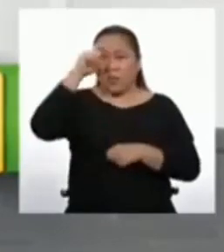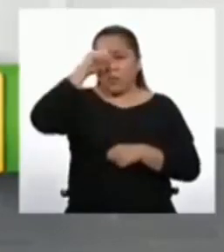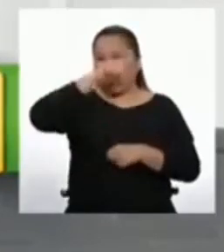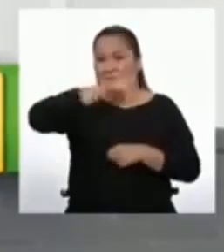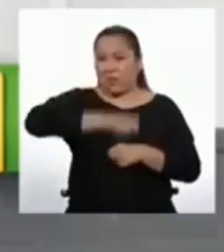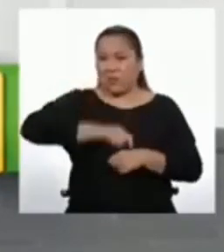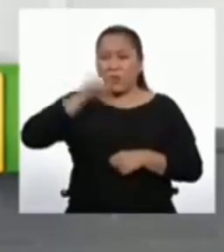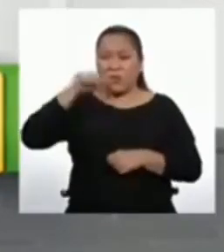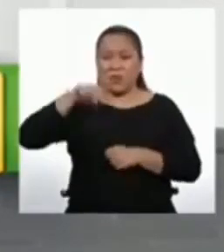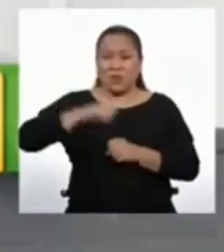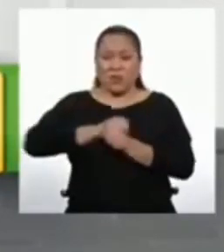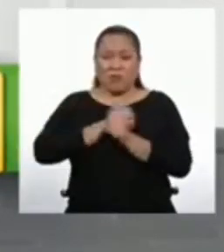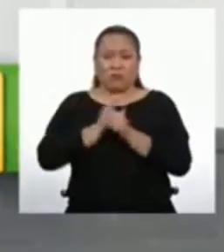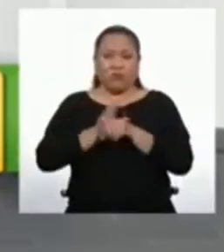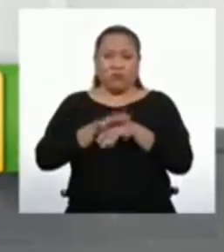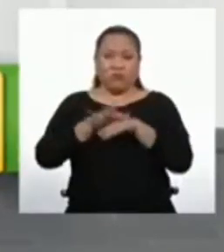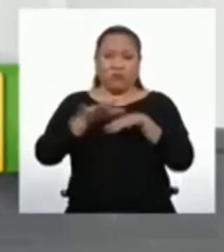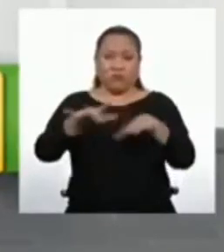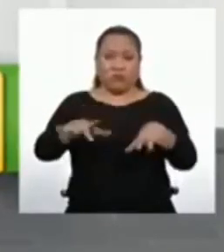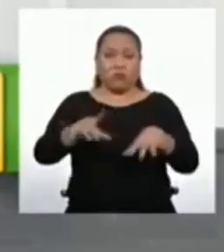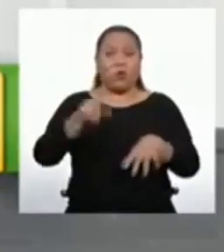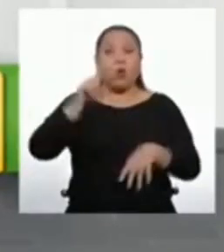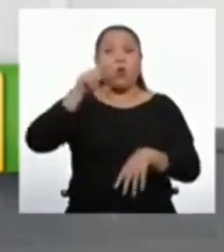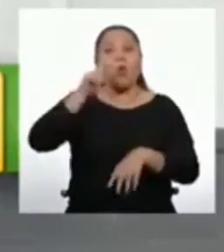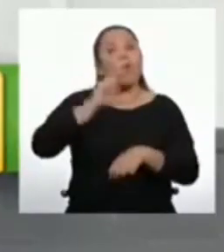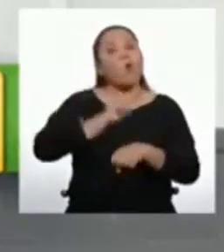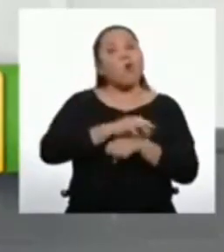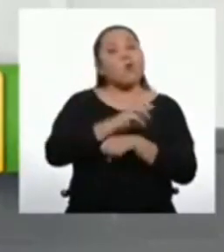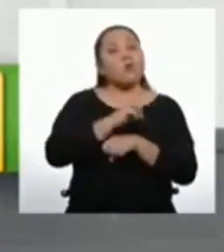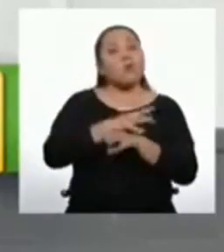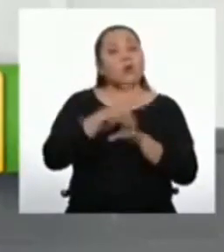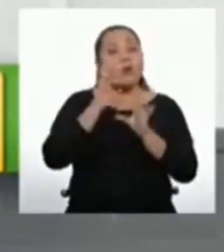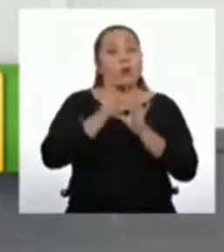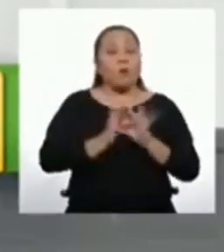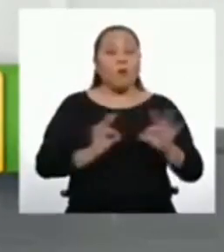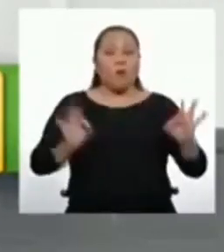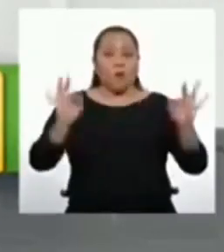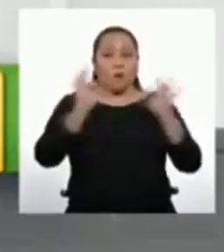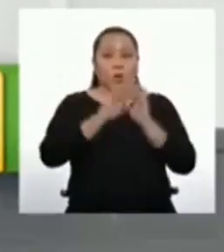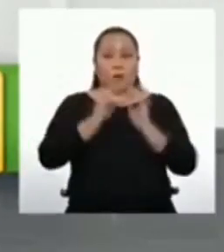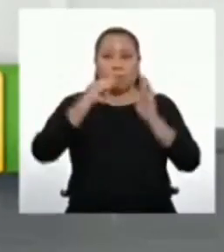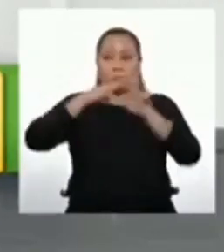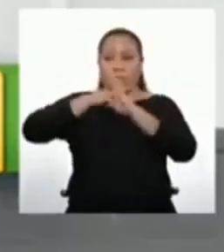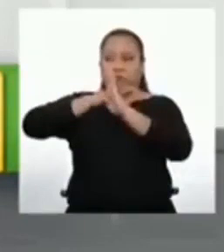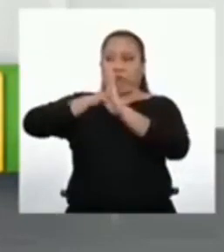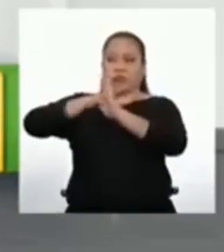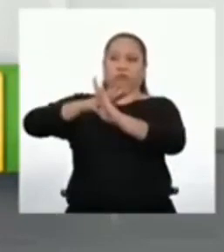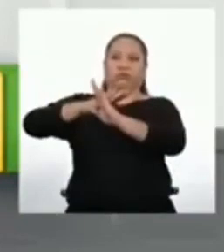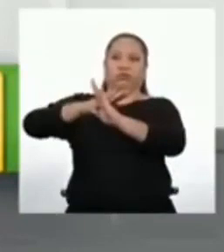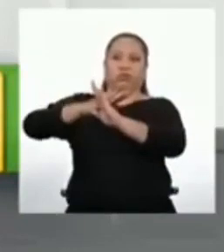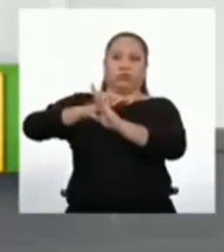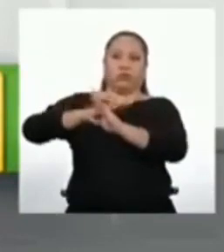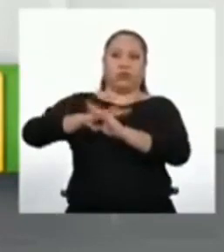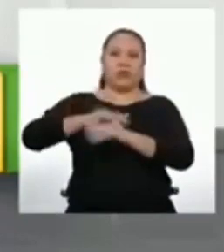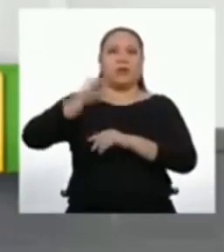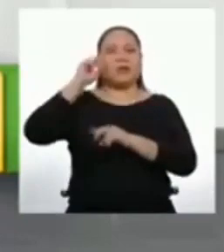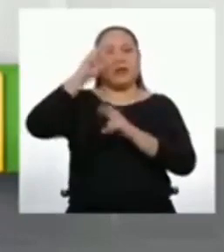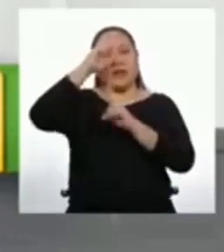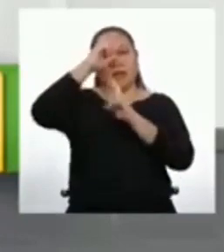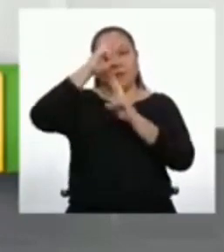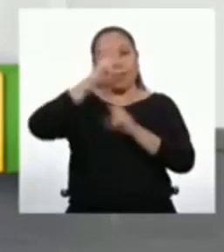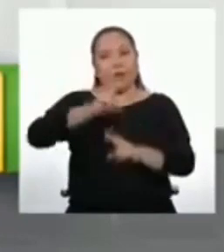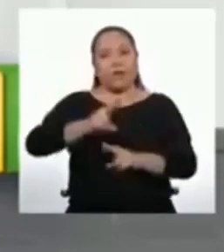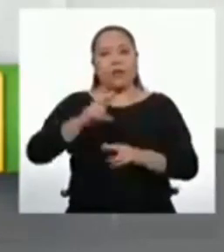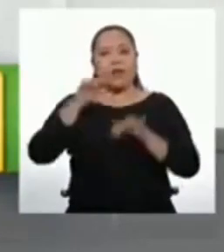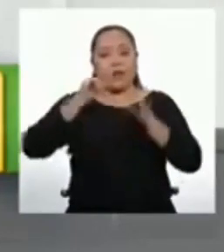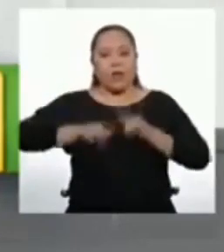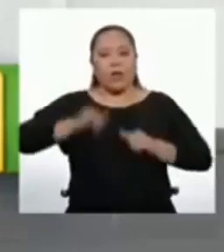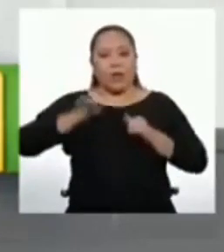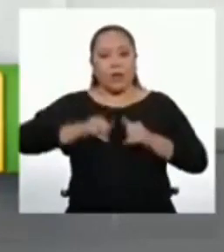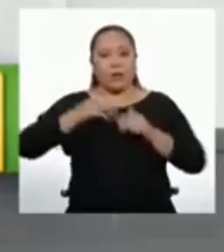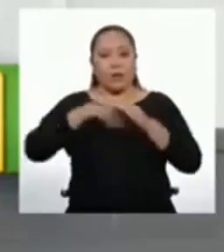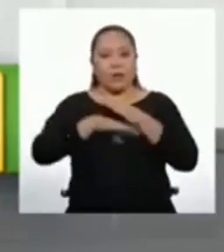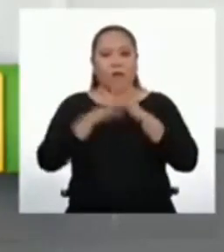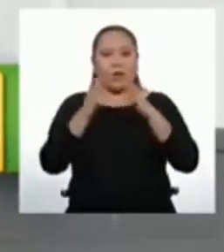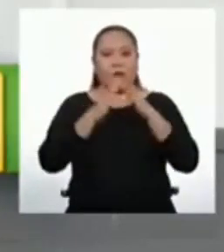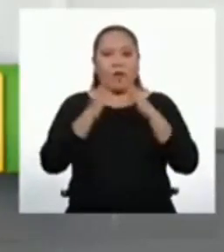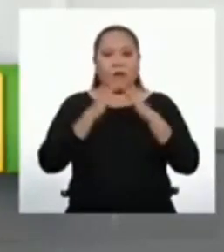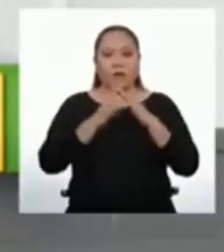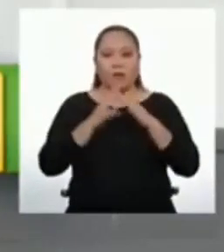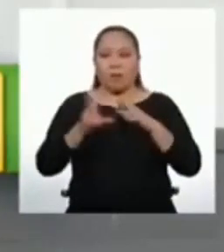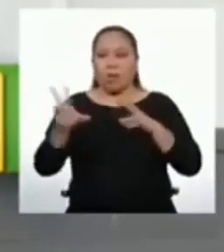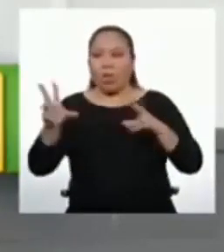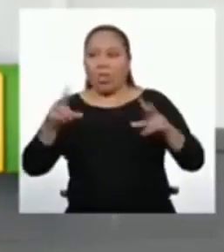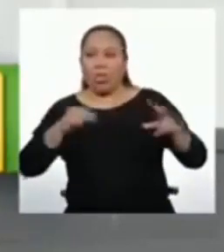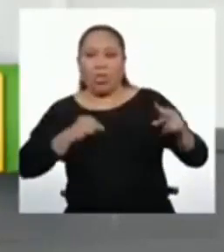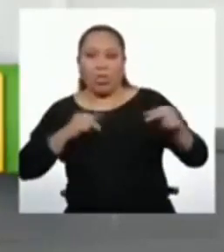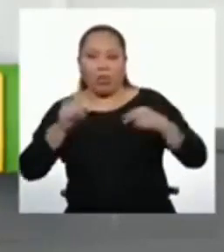-19. Una de las recomendaciones más importantes para prevenir el contagio es acatar la cuarentena para evitar la exposición.